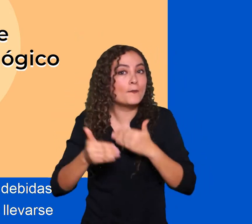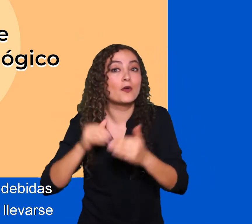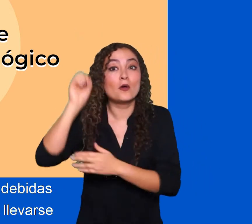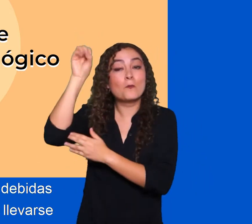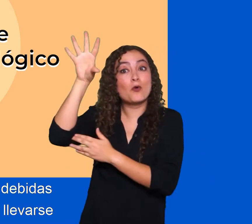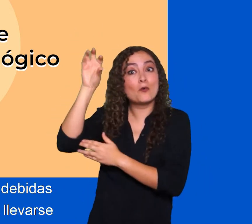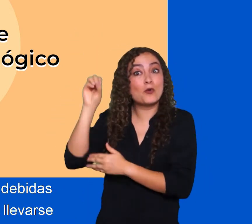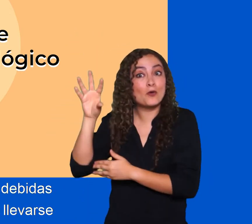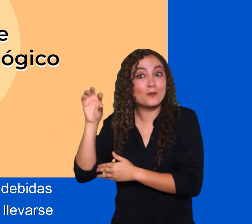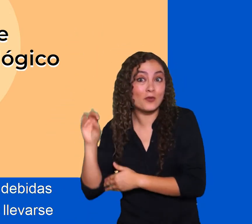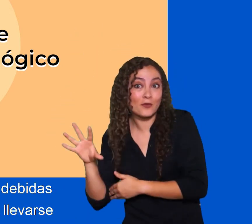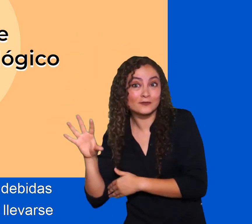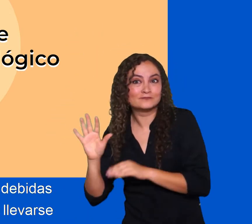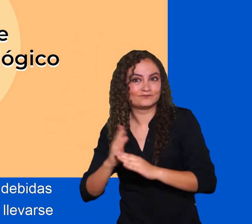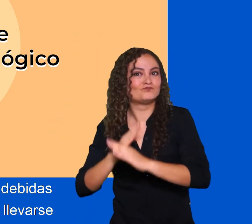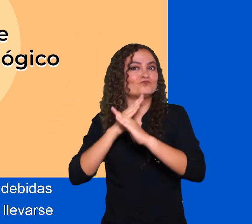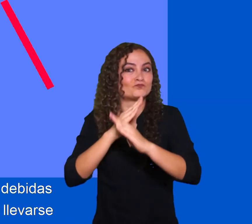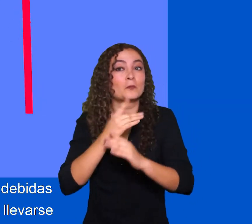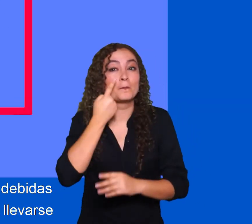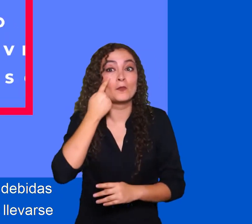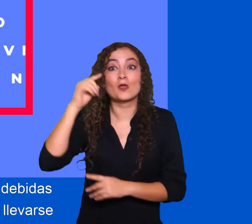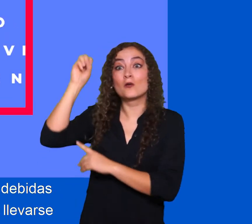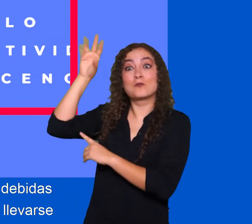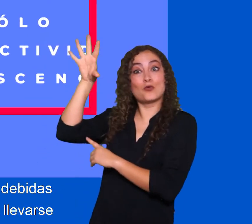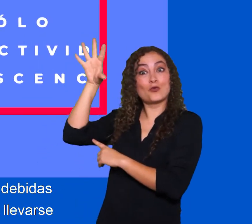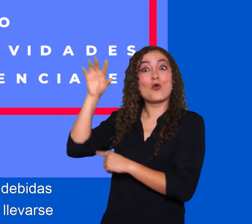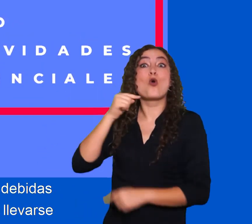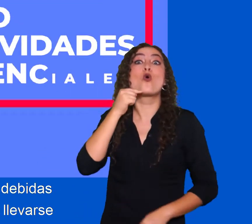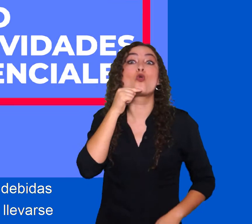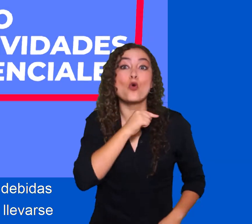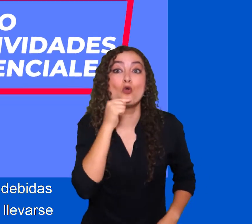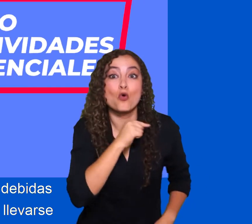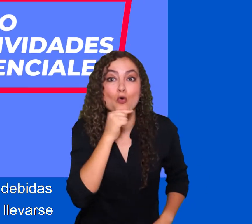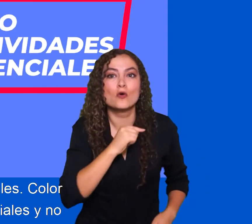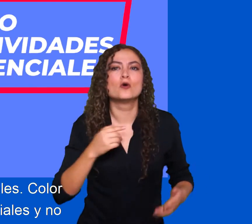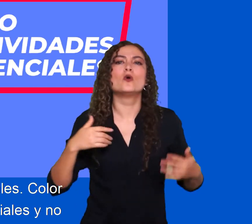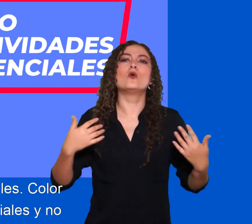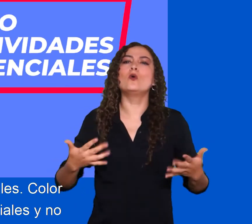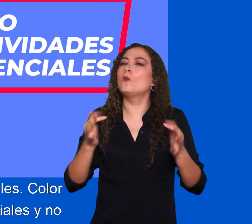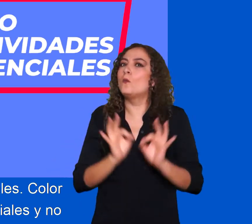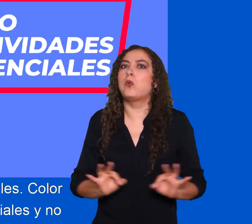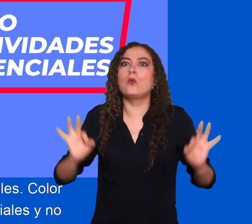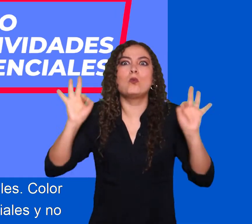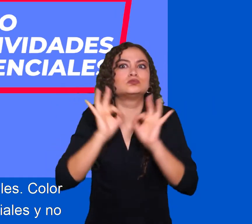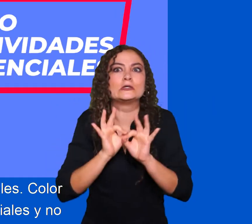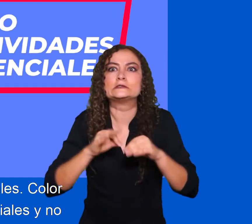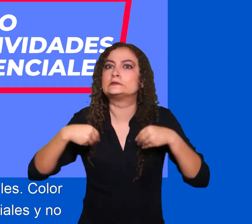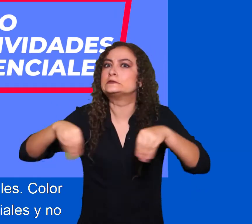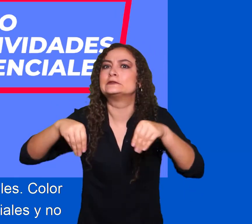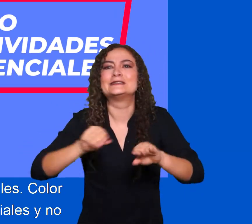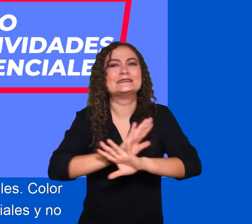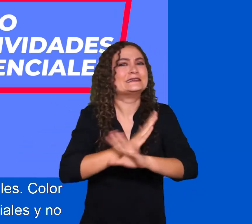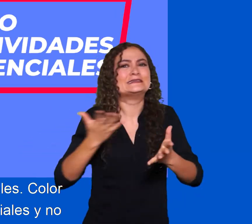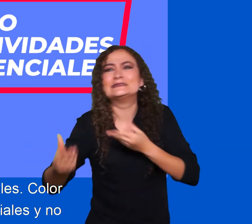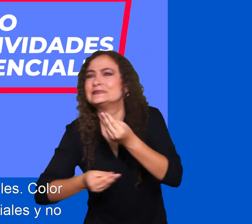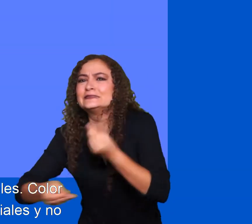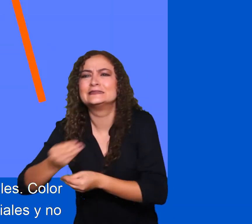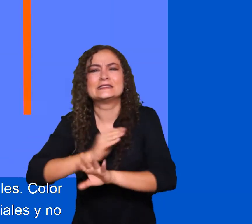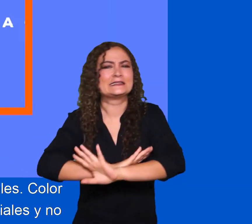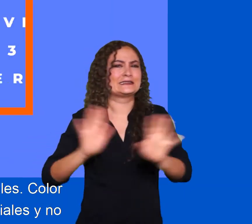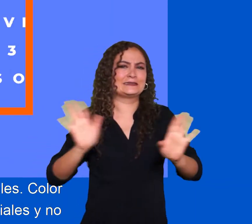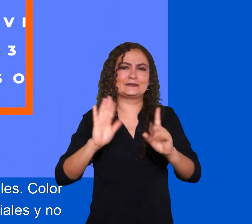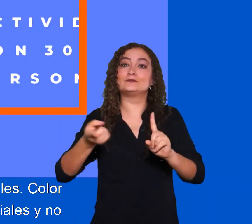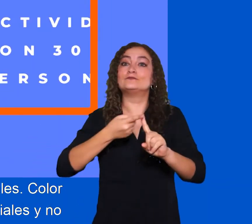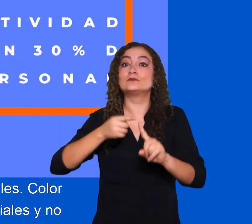cuenta para tomar las debidas precauciones. Color rojo. Solo pueden llevarse a cabo actividades económicas esenciales.